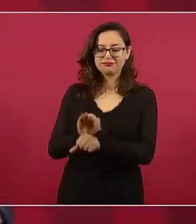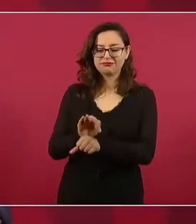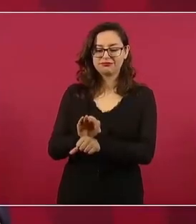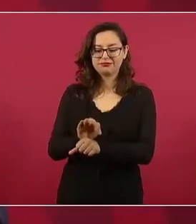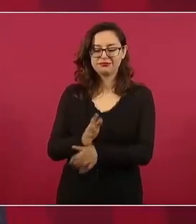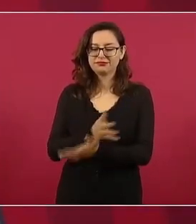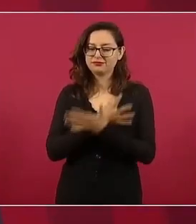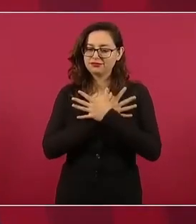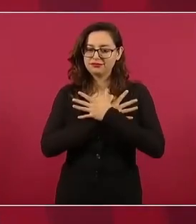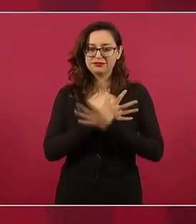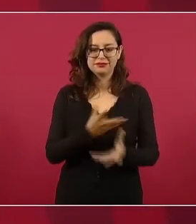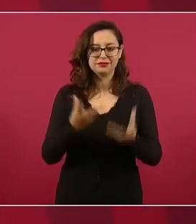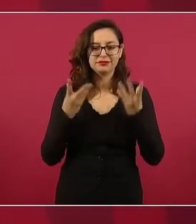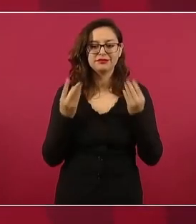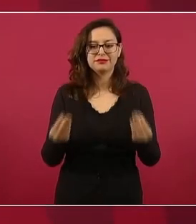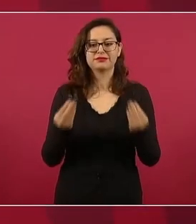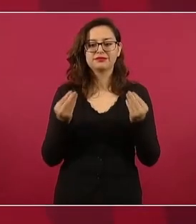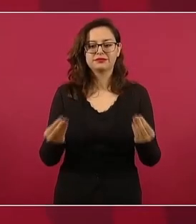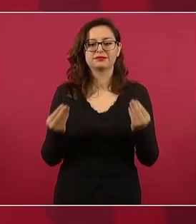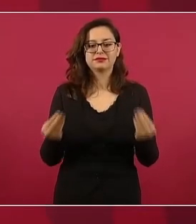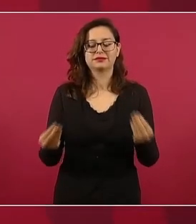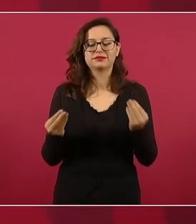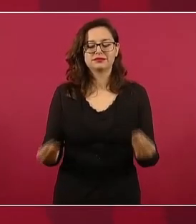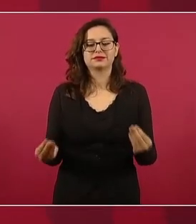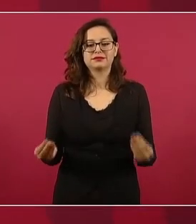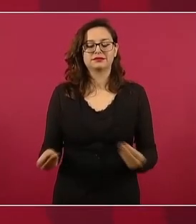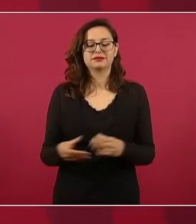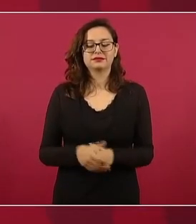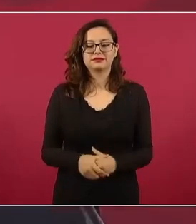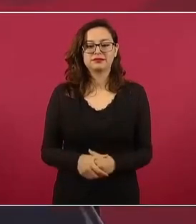Mucho amor a nuestro país. Mucho, mucho, mucho, amor.